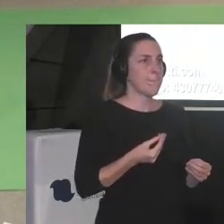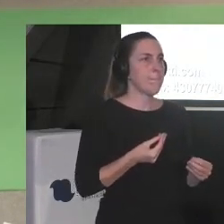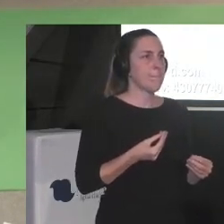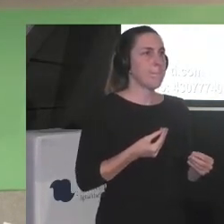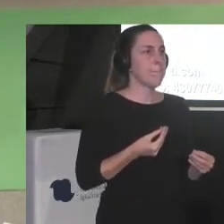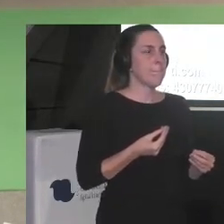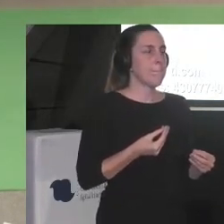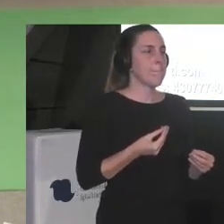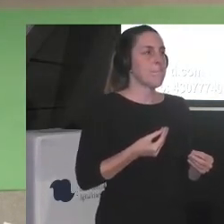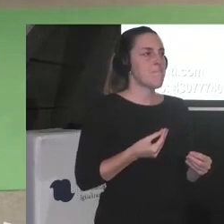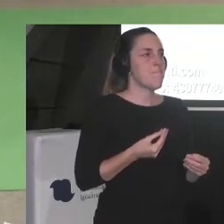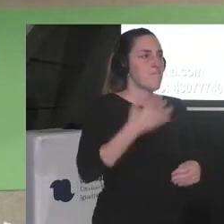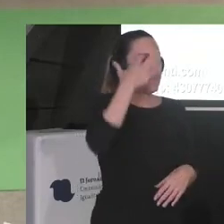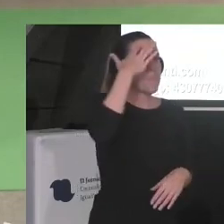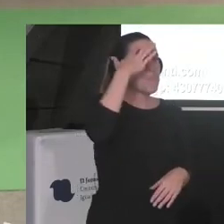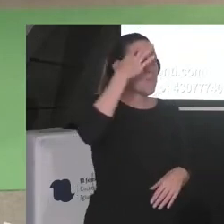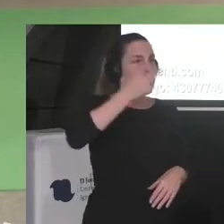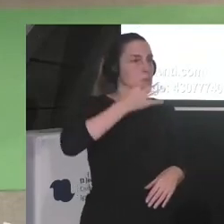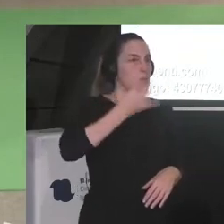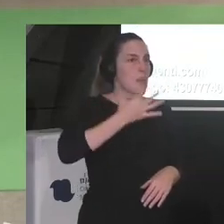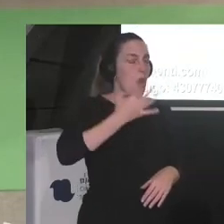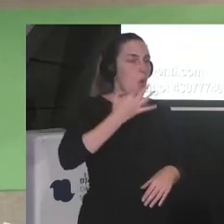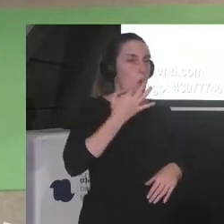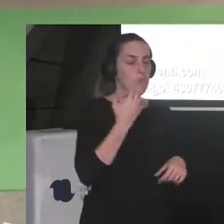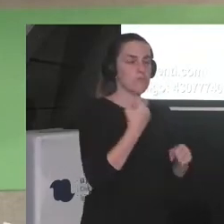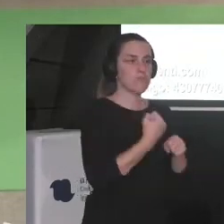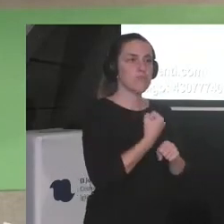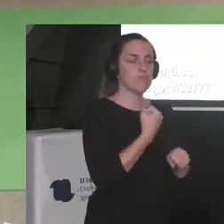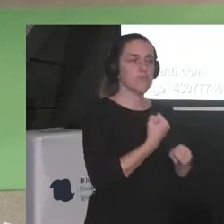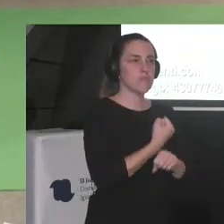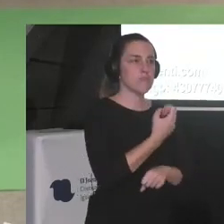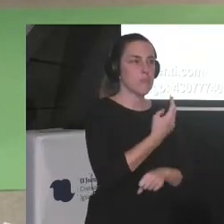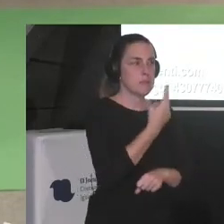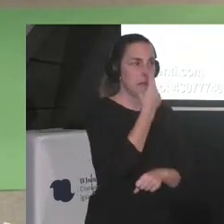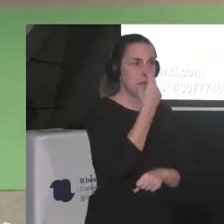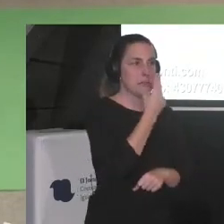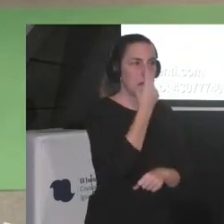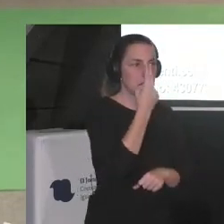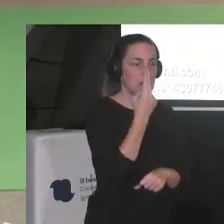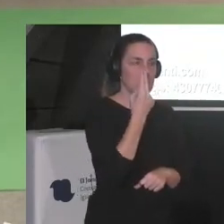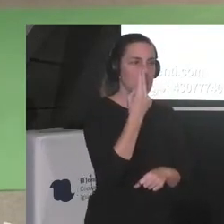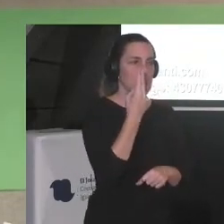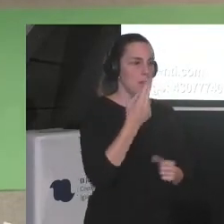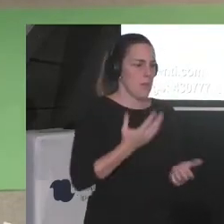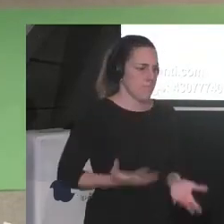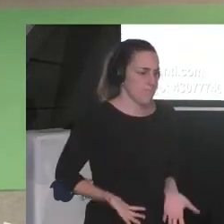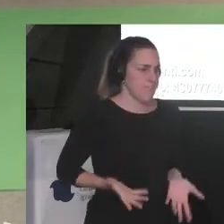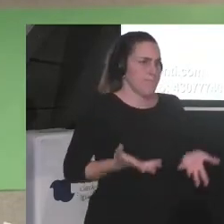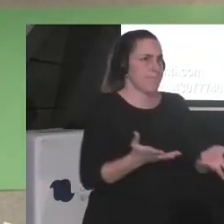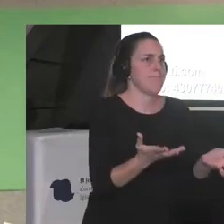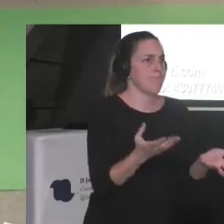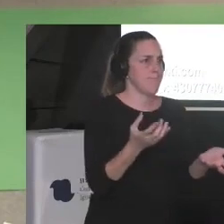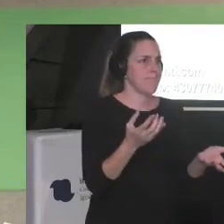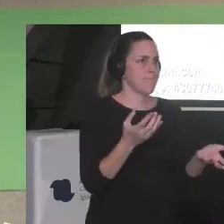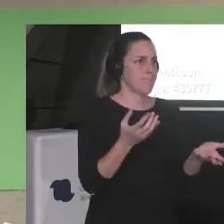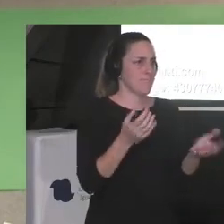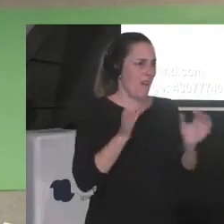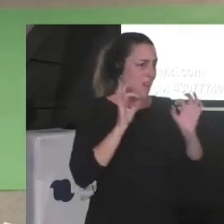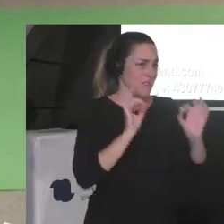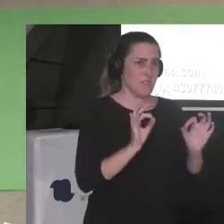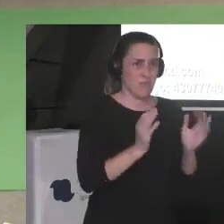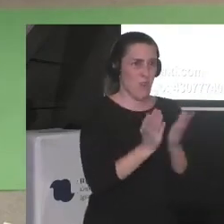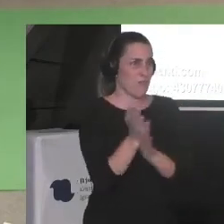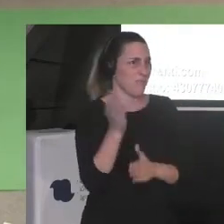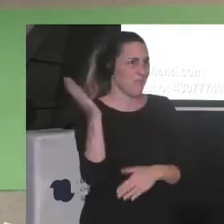creo que hay como todo un trabajo interesante que empujar de esta manera que no nos queda otra creativa autogestionada todo esto que